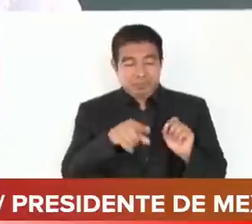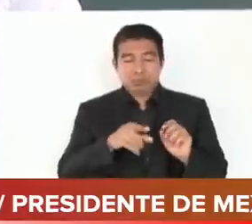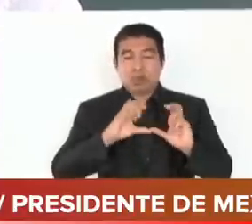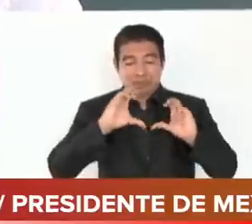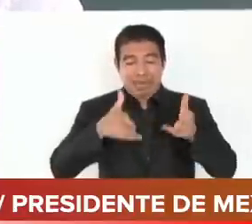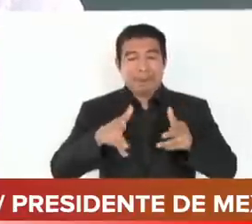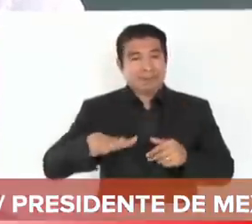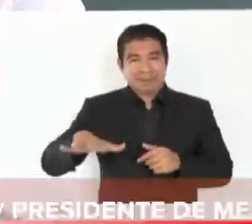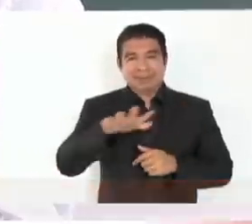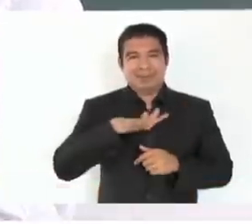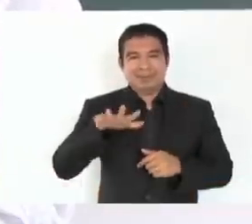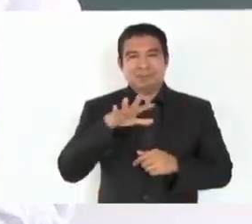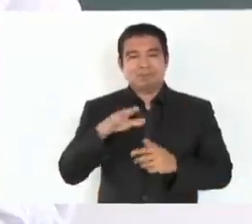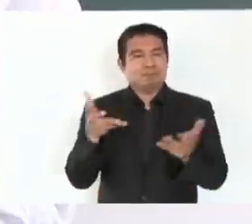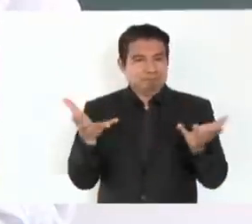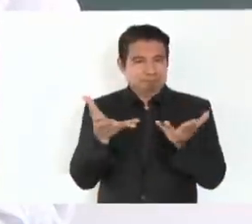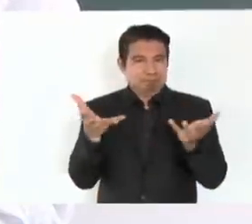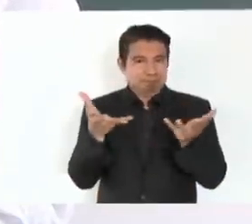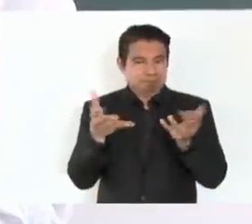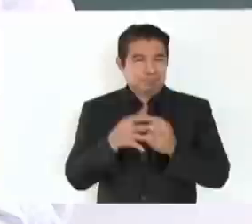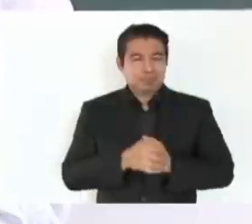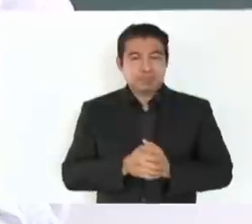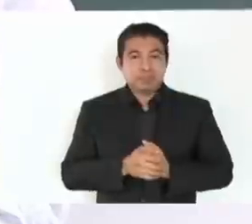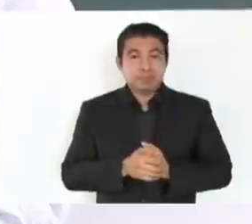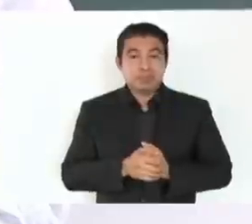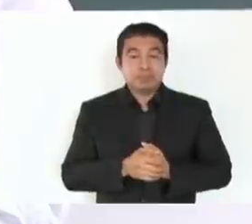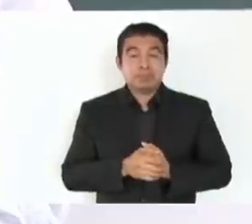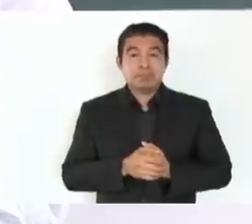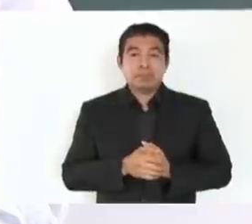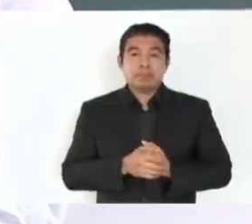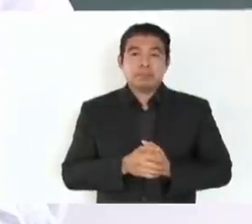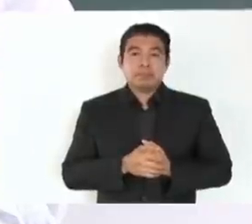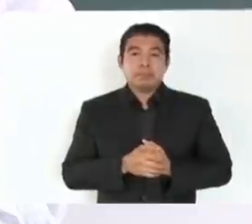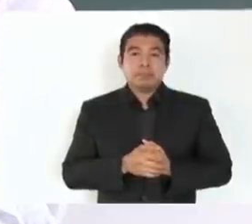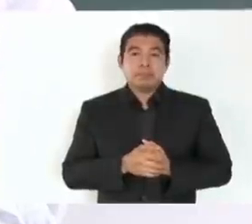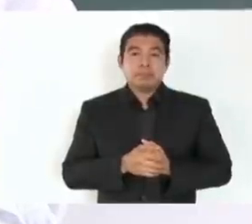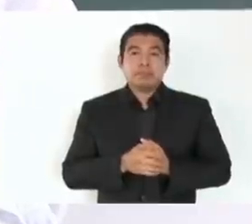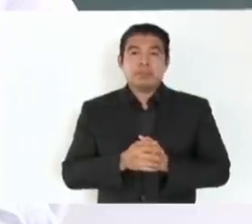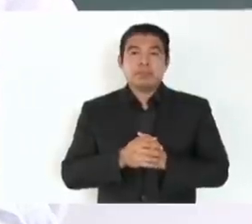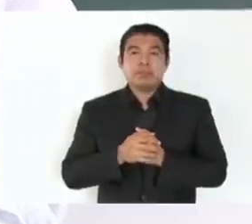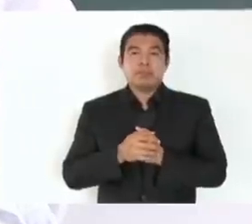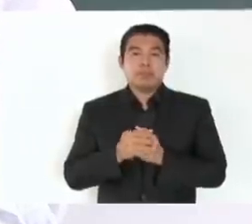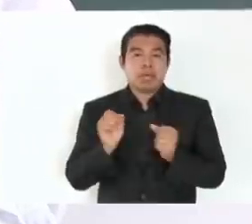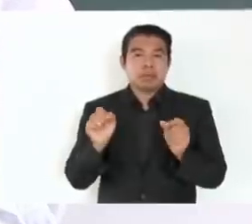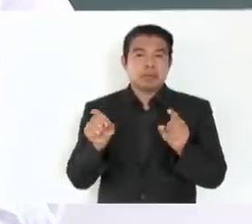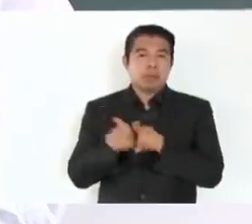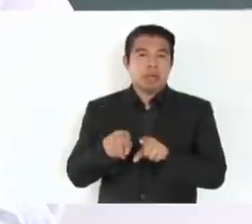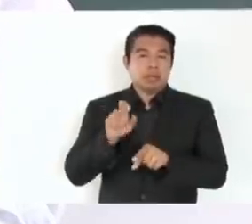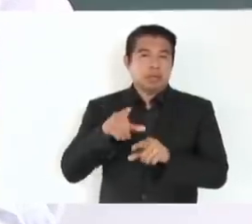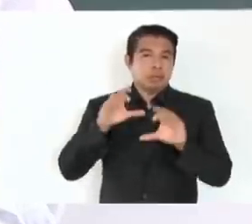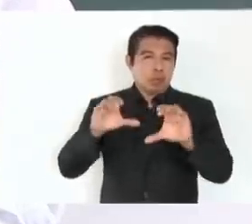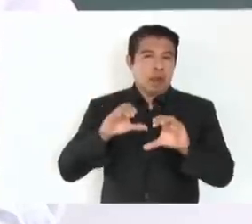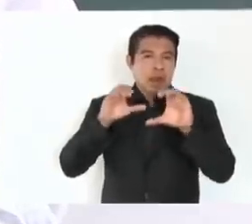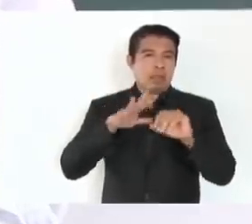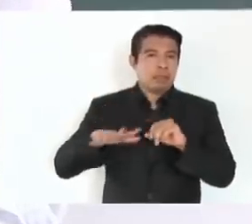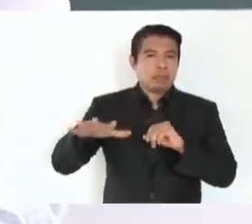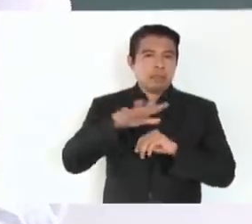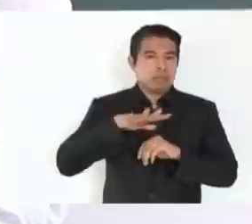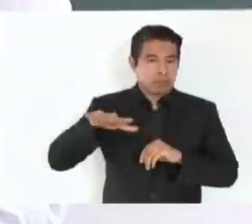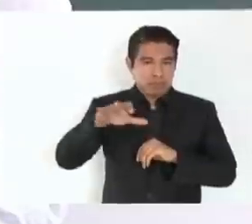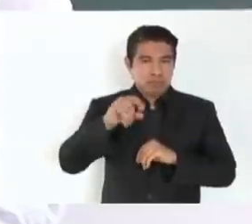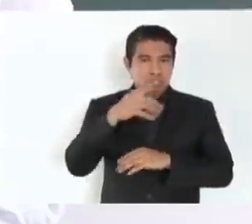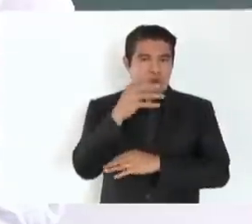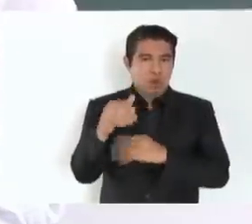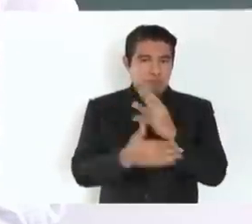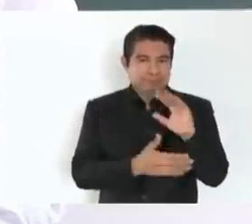Chiapas. También cuidando el medio ambiente. No hay